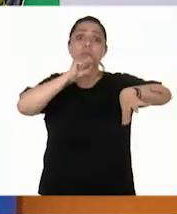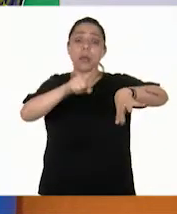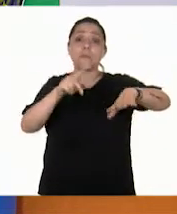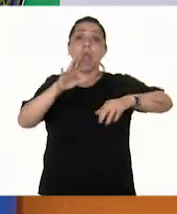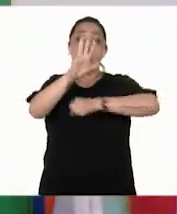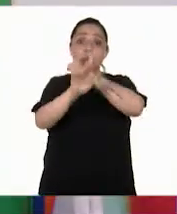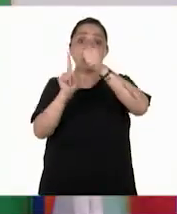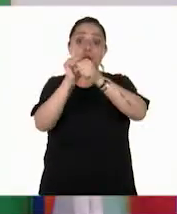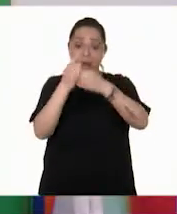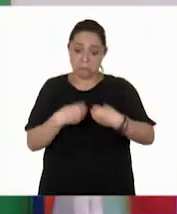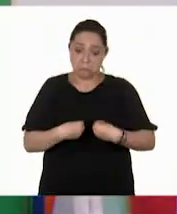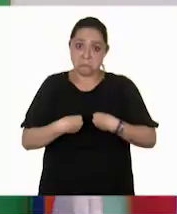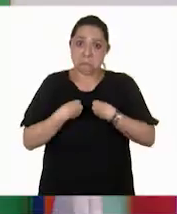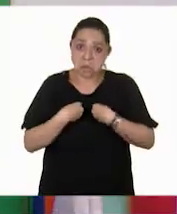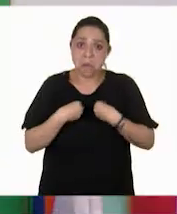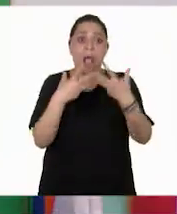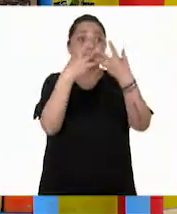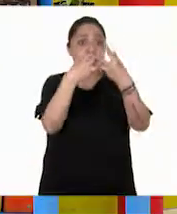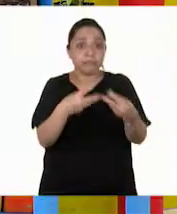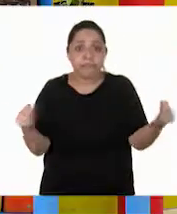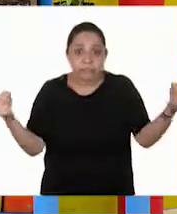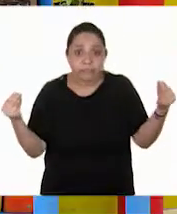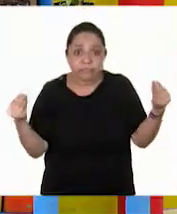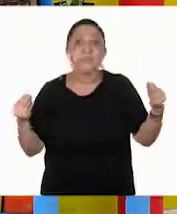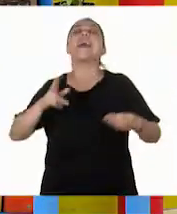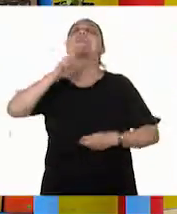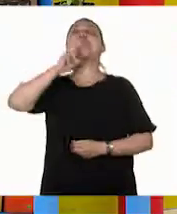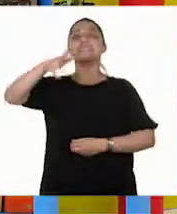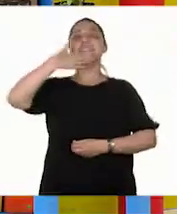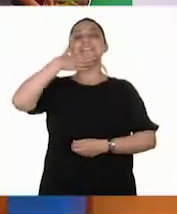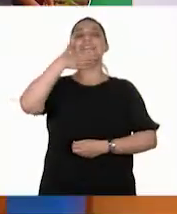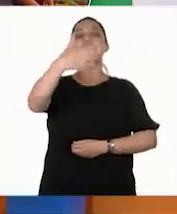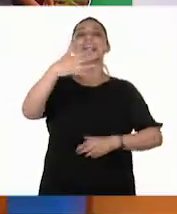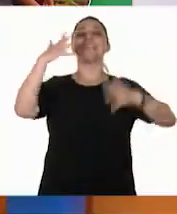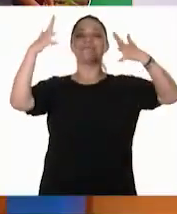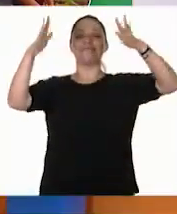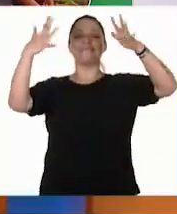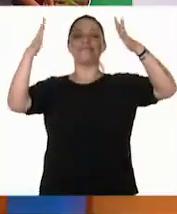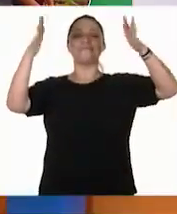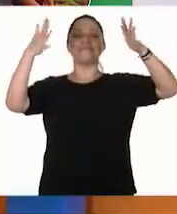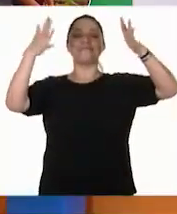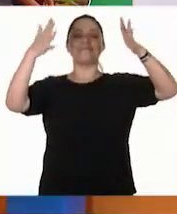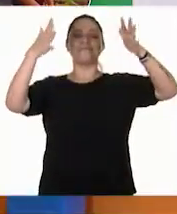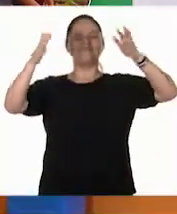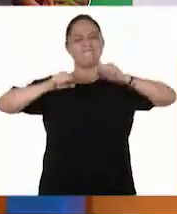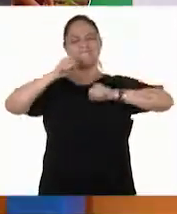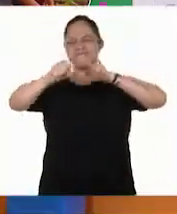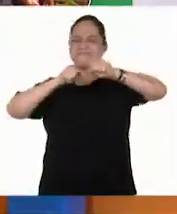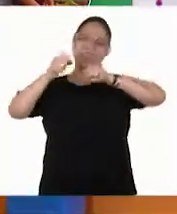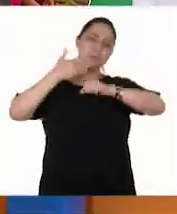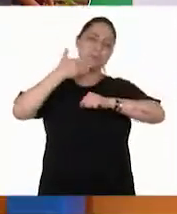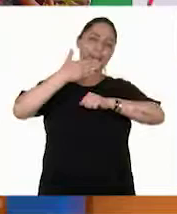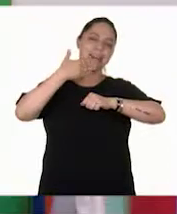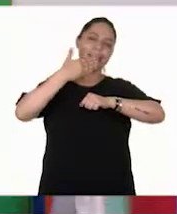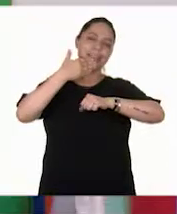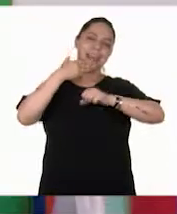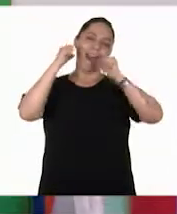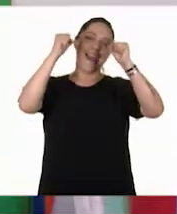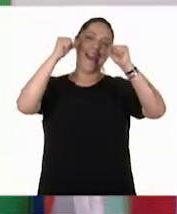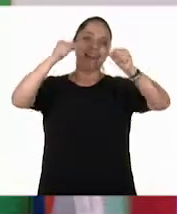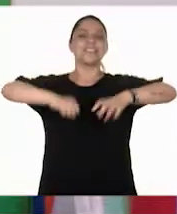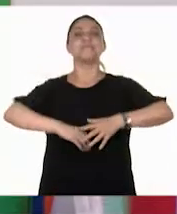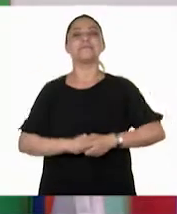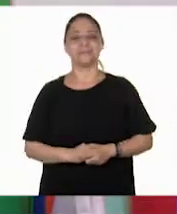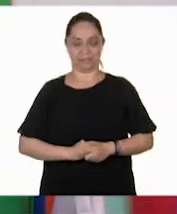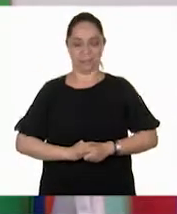Y la respuesta es correcta. Muy bien, estamos haciendo increíble equipo de segundo grado.